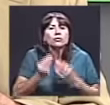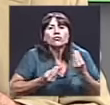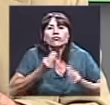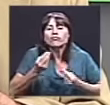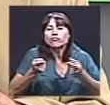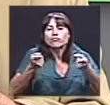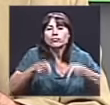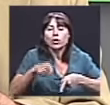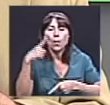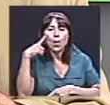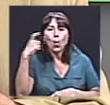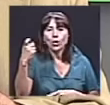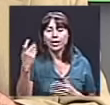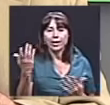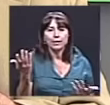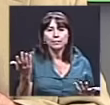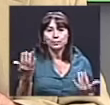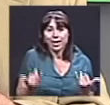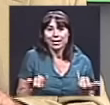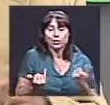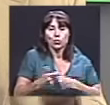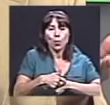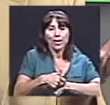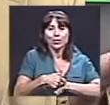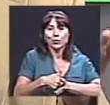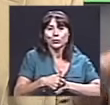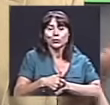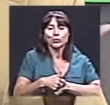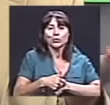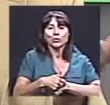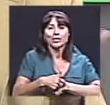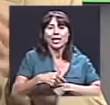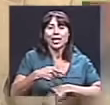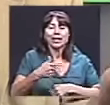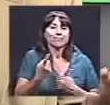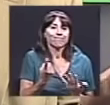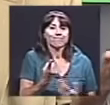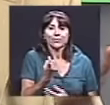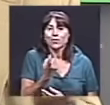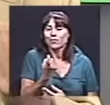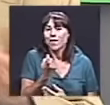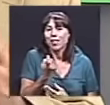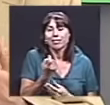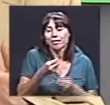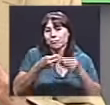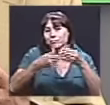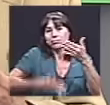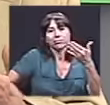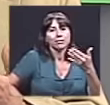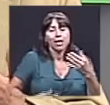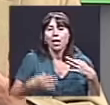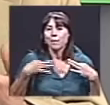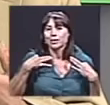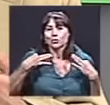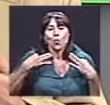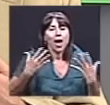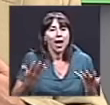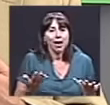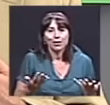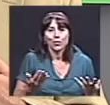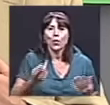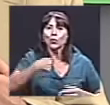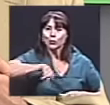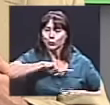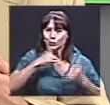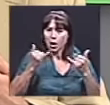en estos momentos estamos careciendo de todo lo demás. vestuario, le estamos dando mucha